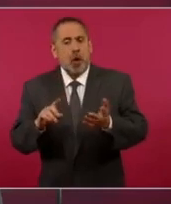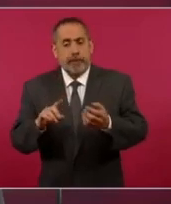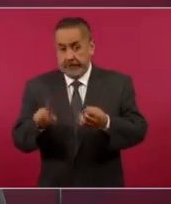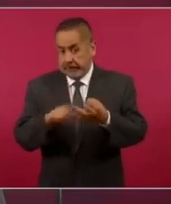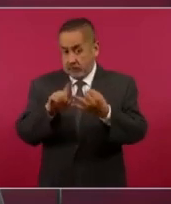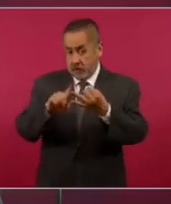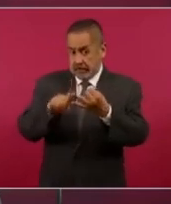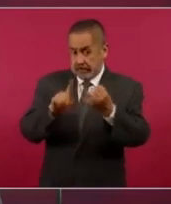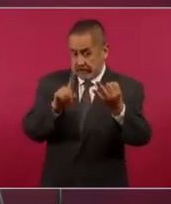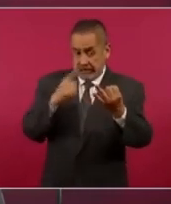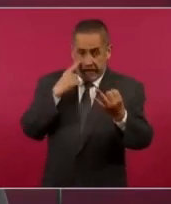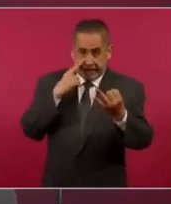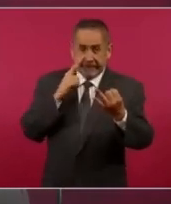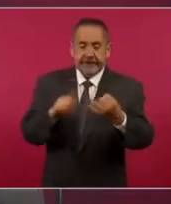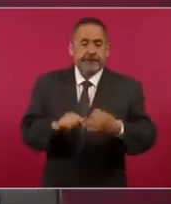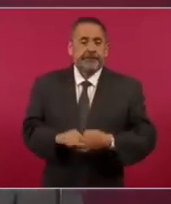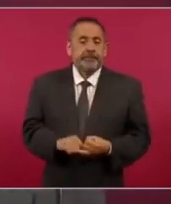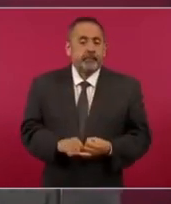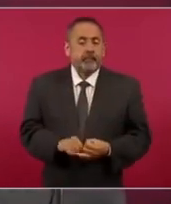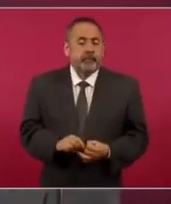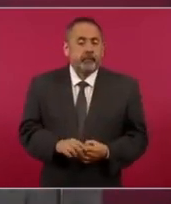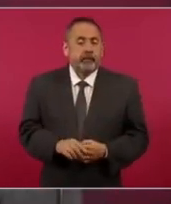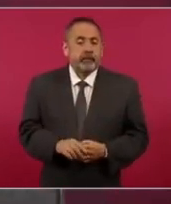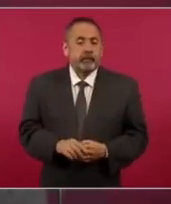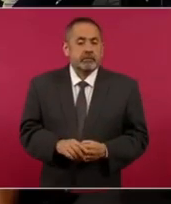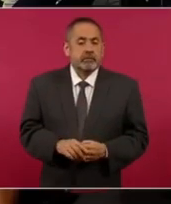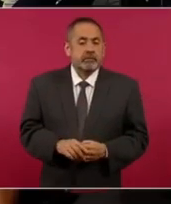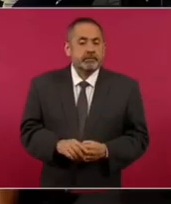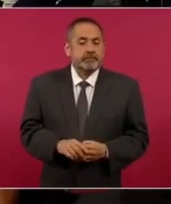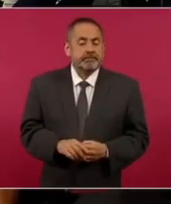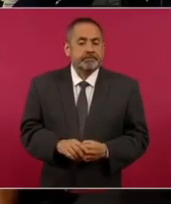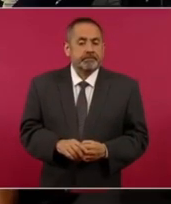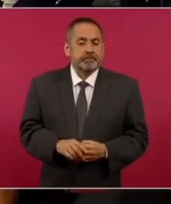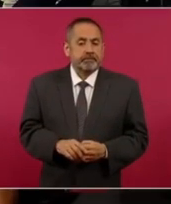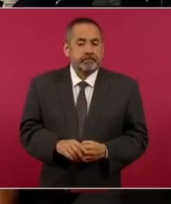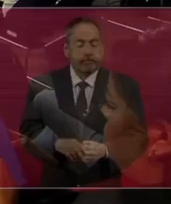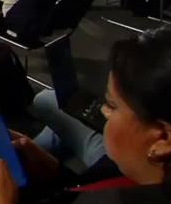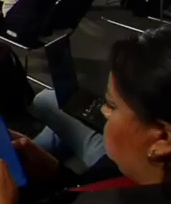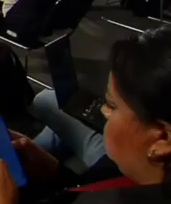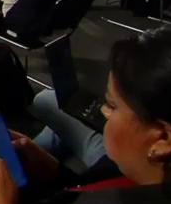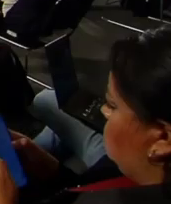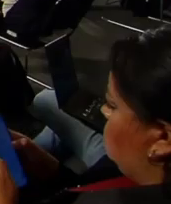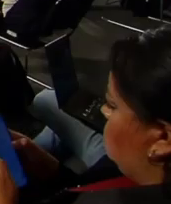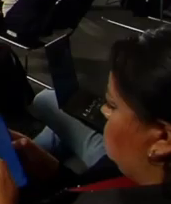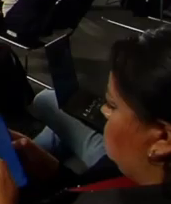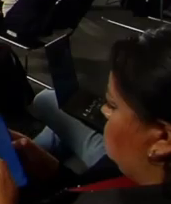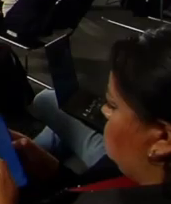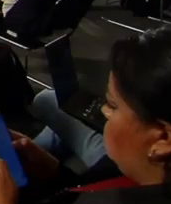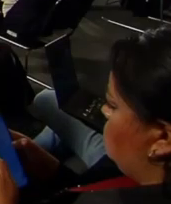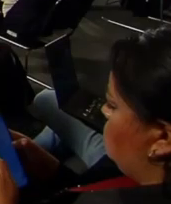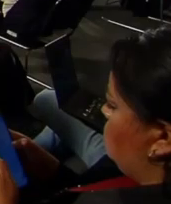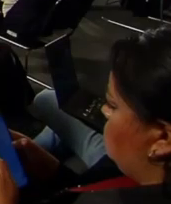luego, todavía hay la posibilidad de que García Luna